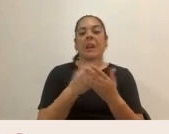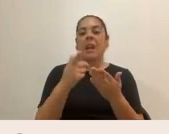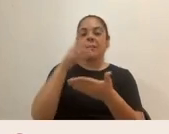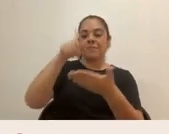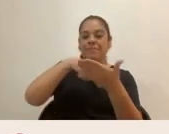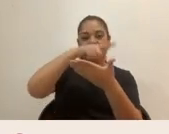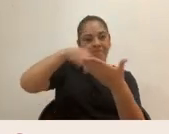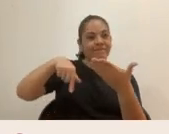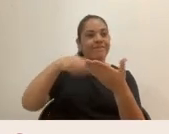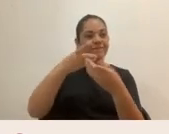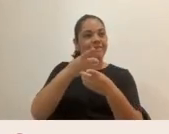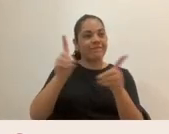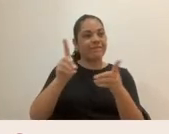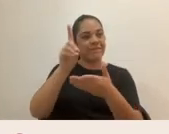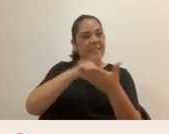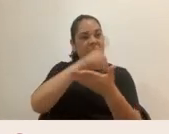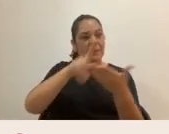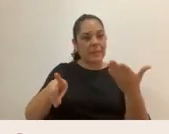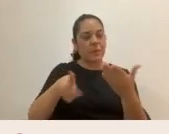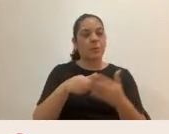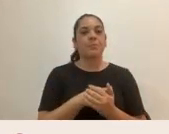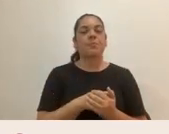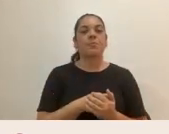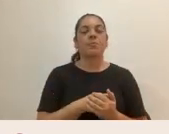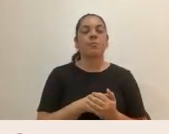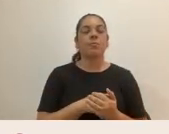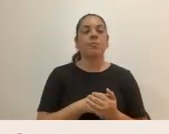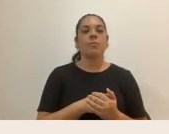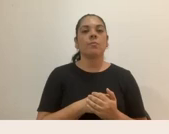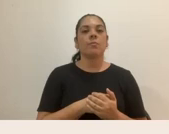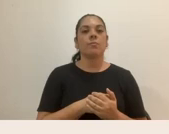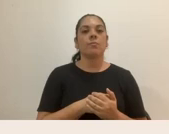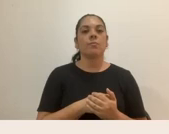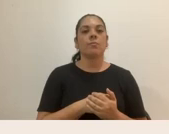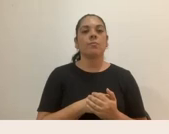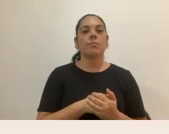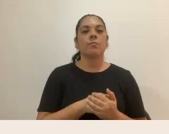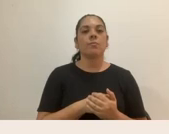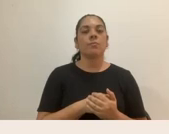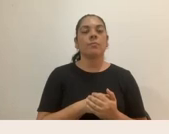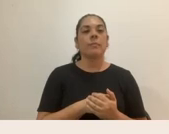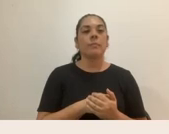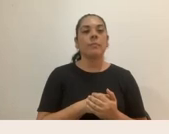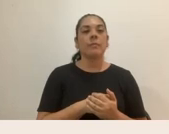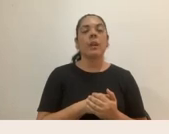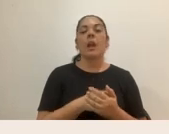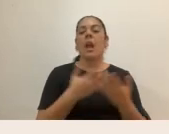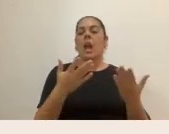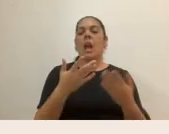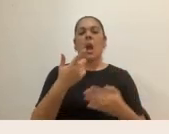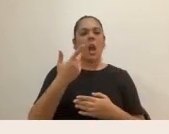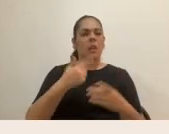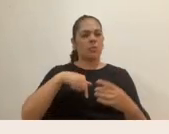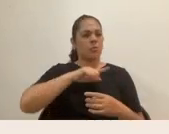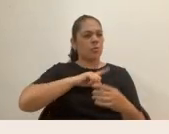discriminaciones. Entonces, en cuanto a esto, ¿cuál es nuestra responsabilidad